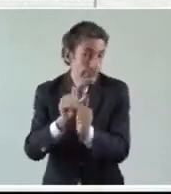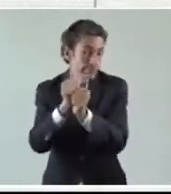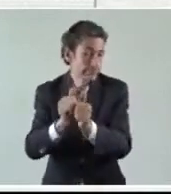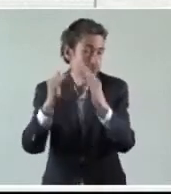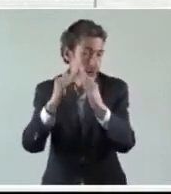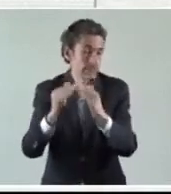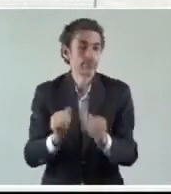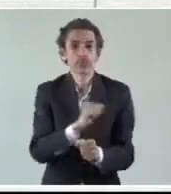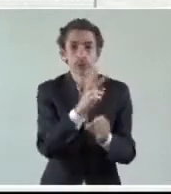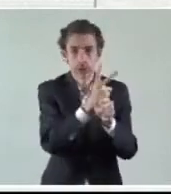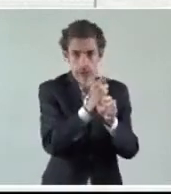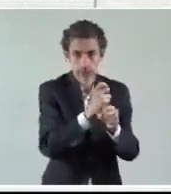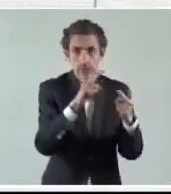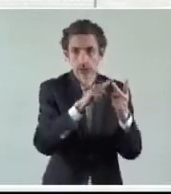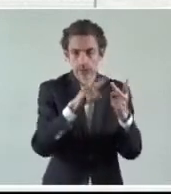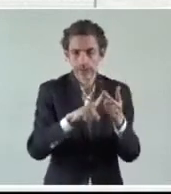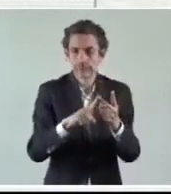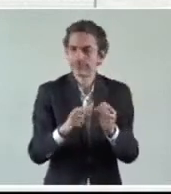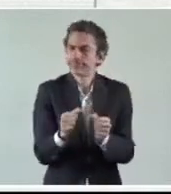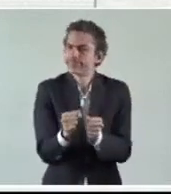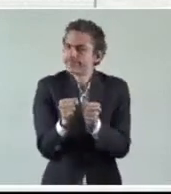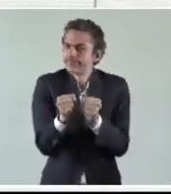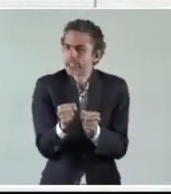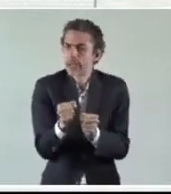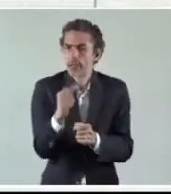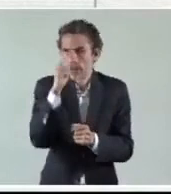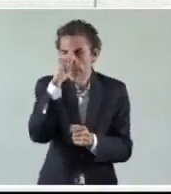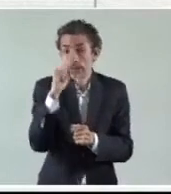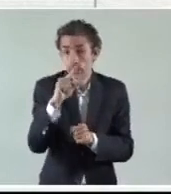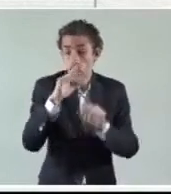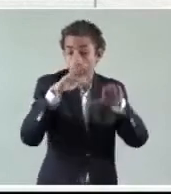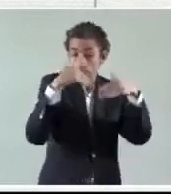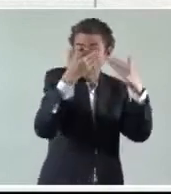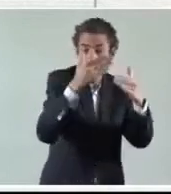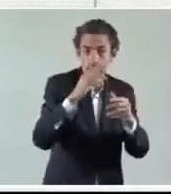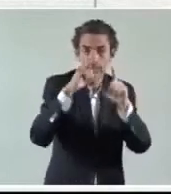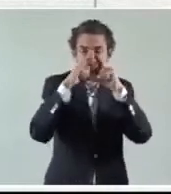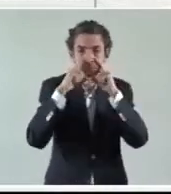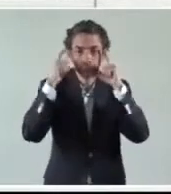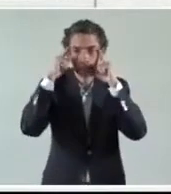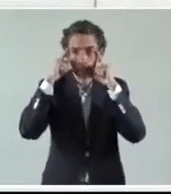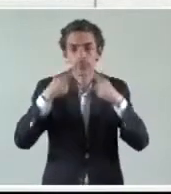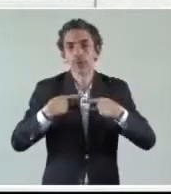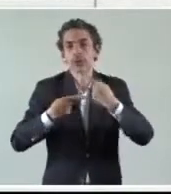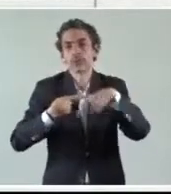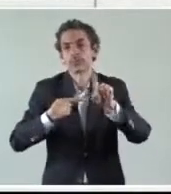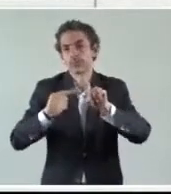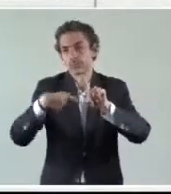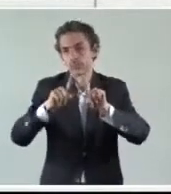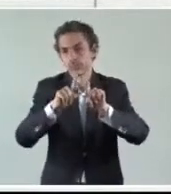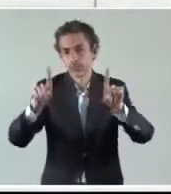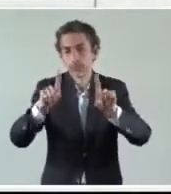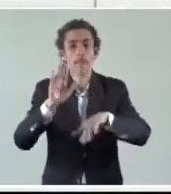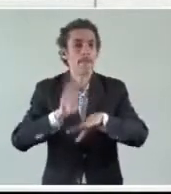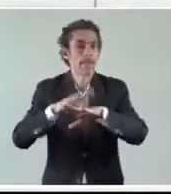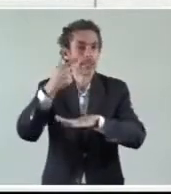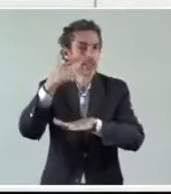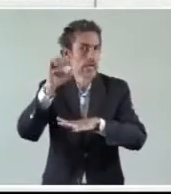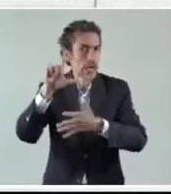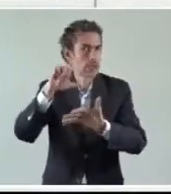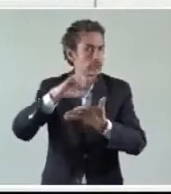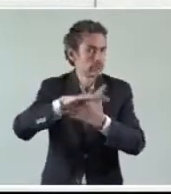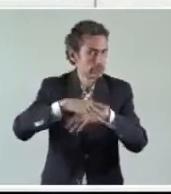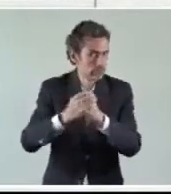Dos, si sales, sé riguroso en el uso de cubrebocas, sana distancia y limpieza frecuente de manos.